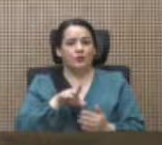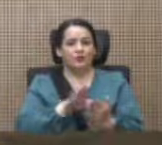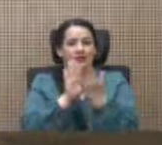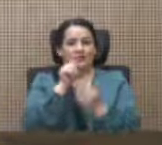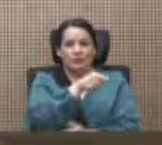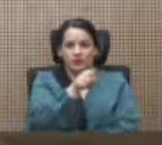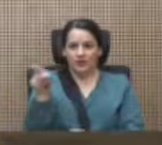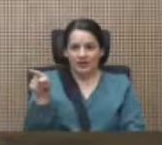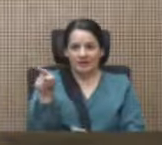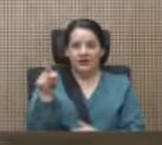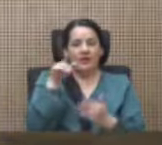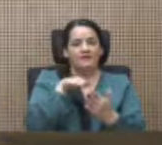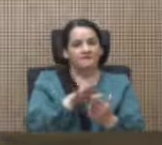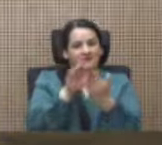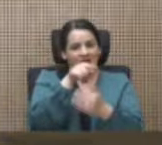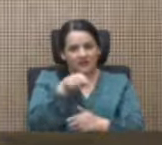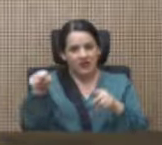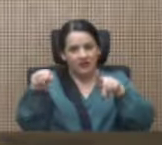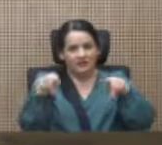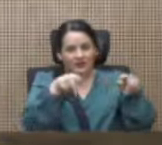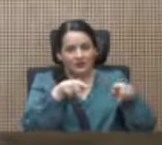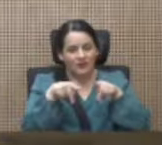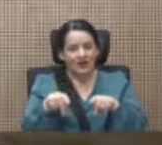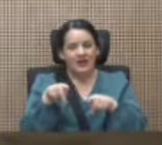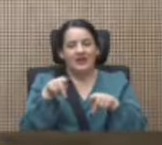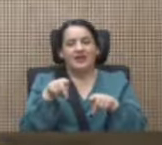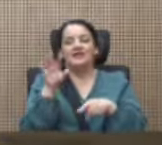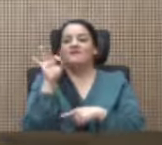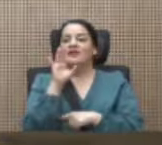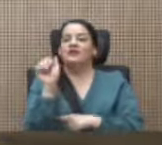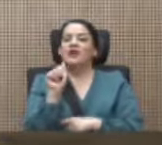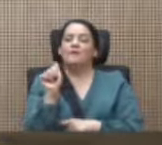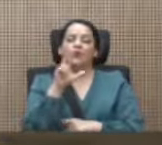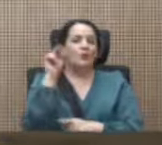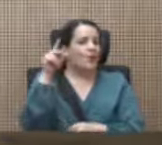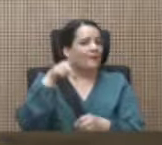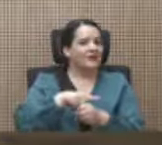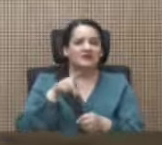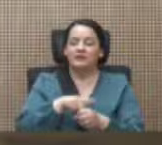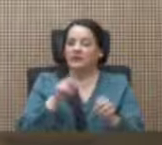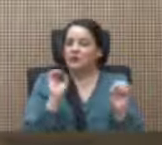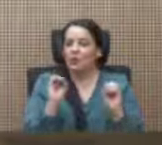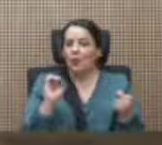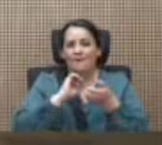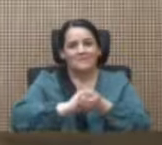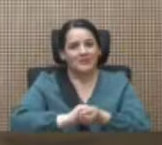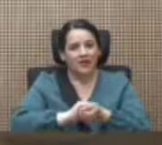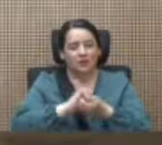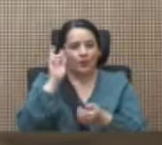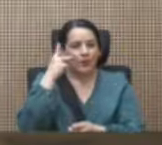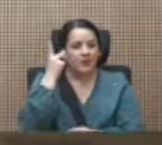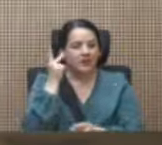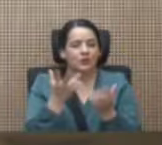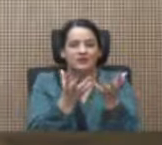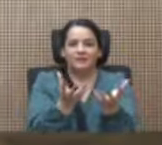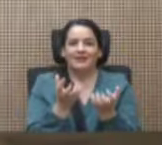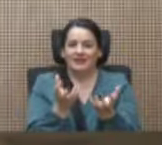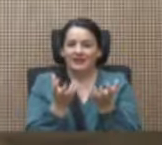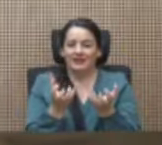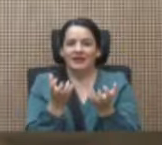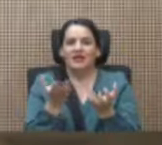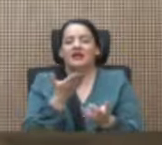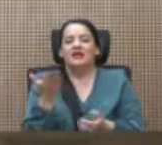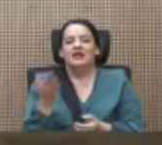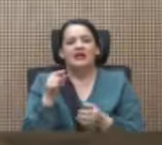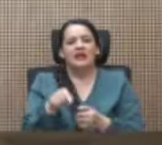y de frente a la ciudadanía, y el Frente Amplio no participa de ningún pacto político en el que lo que se pretenda es